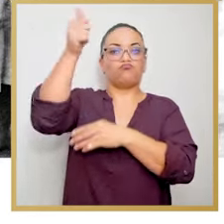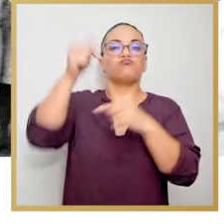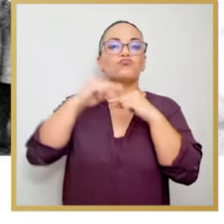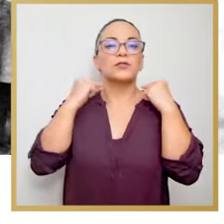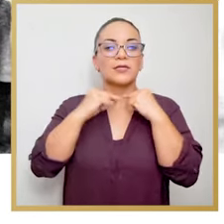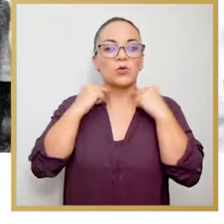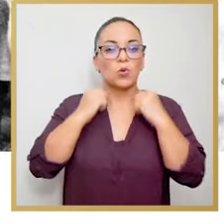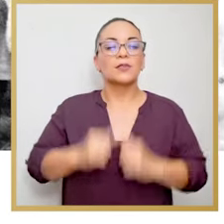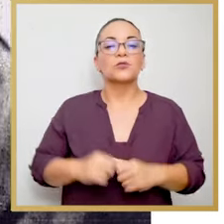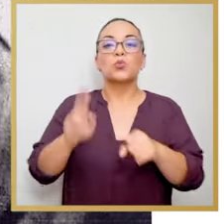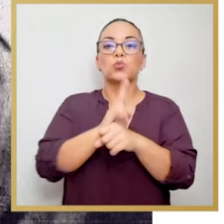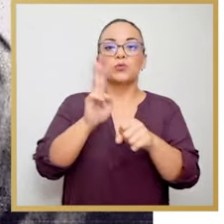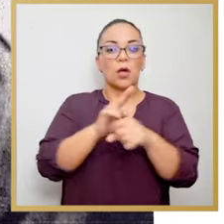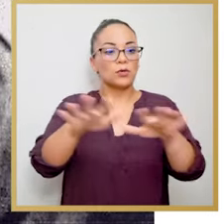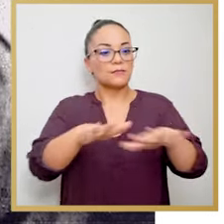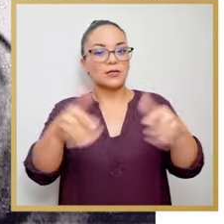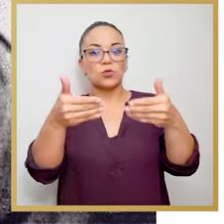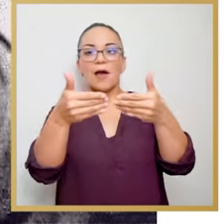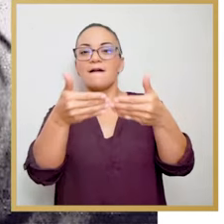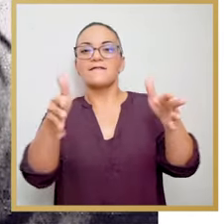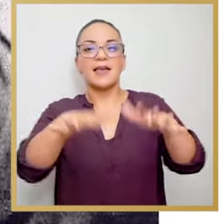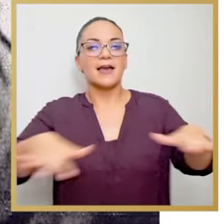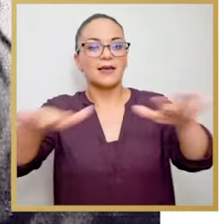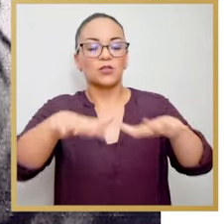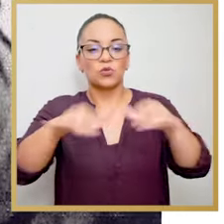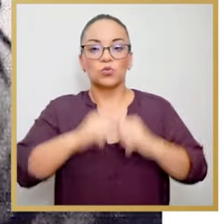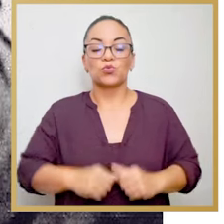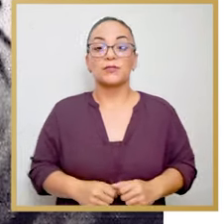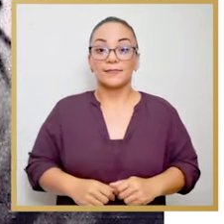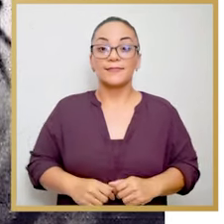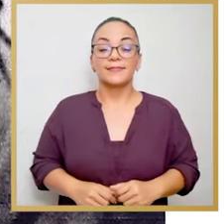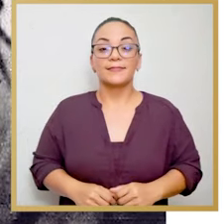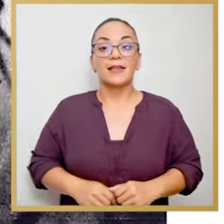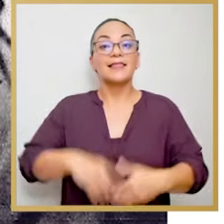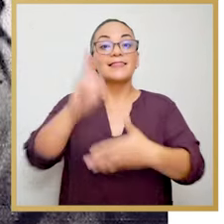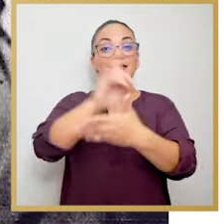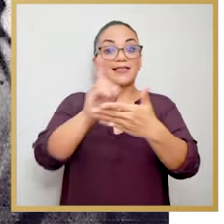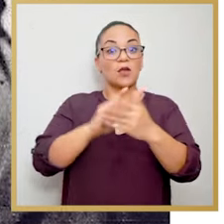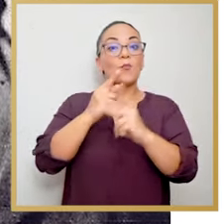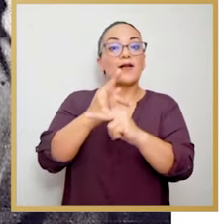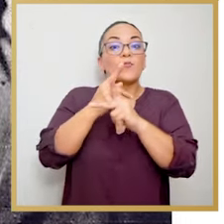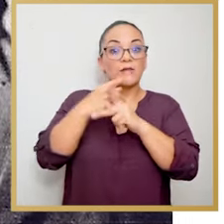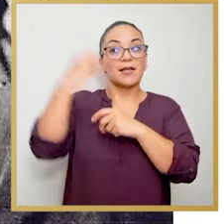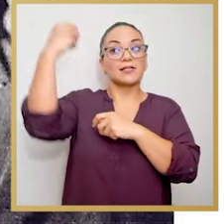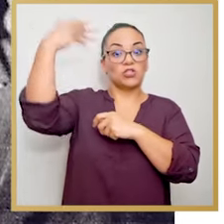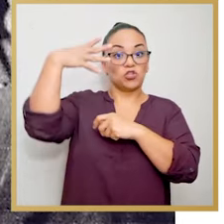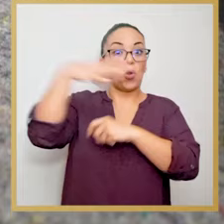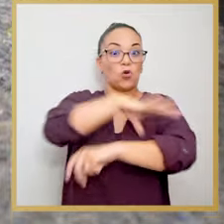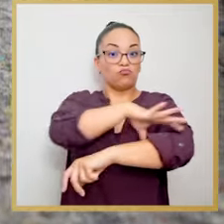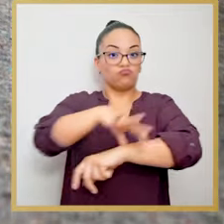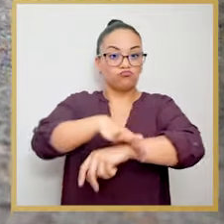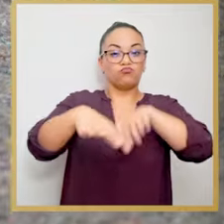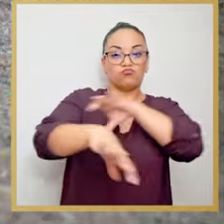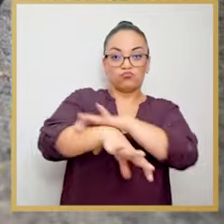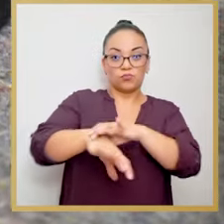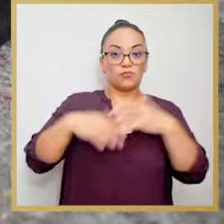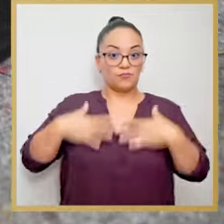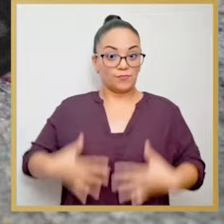jerarcas en espacios más abiertos. ejemplo, el siglo XX está diseñado para proteger también del sol